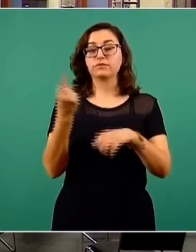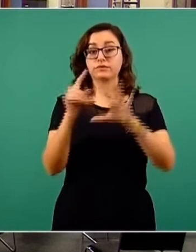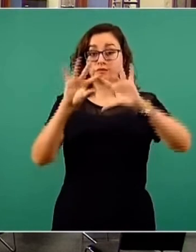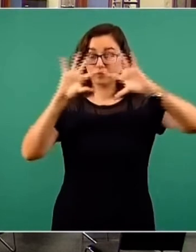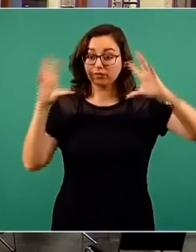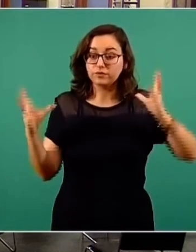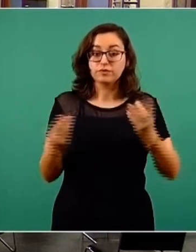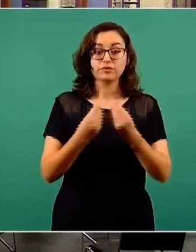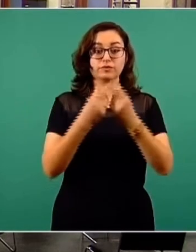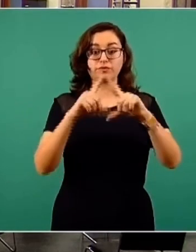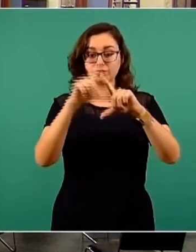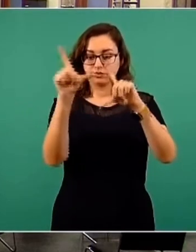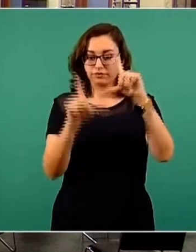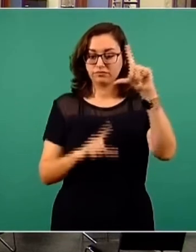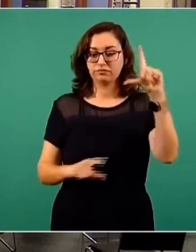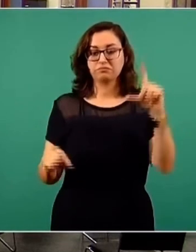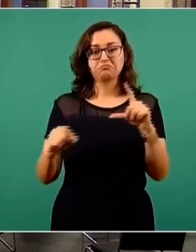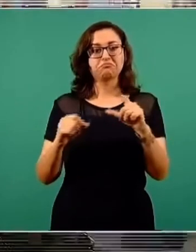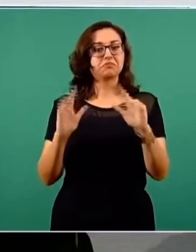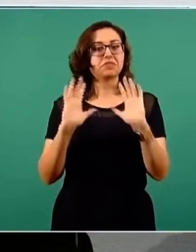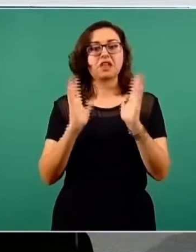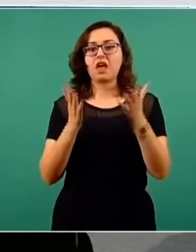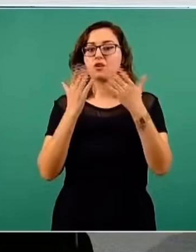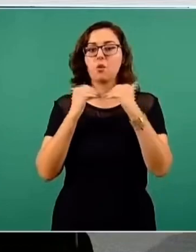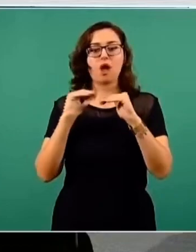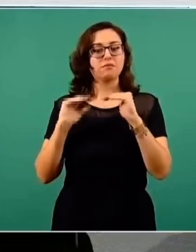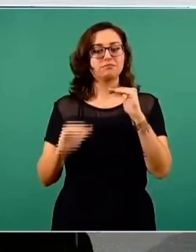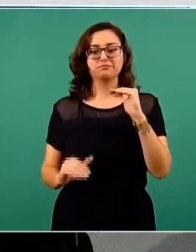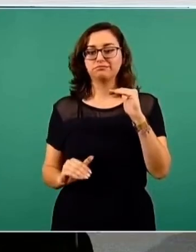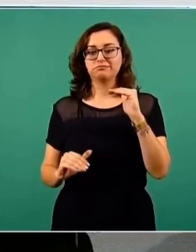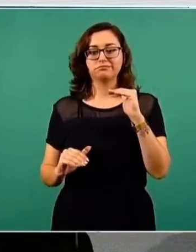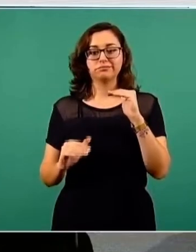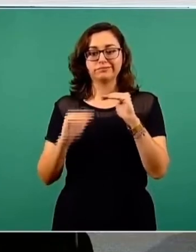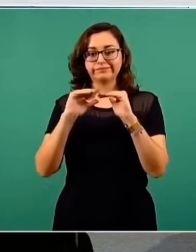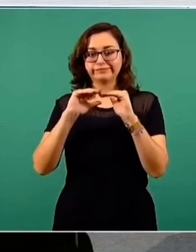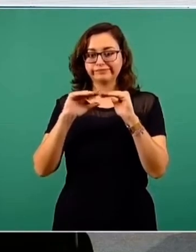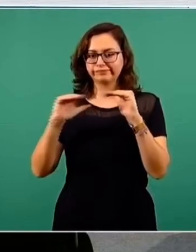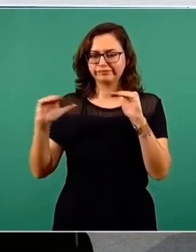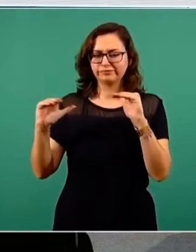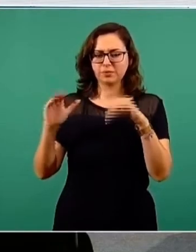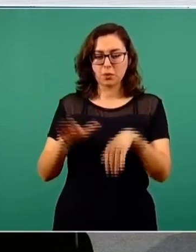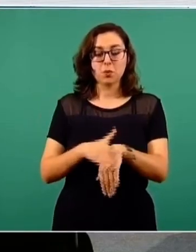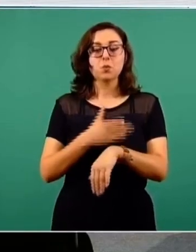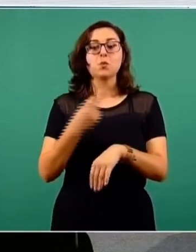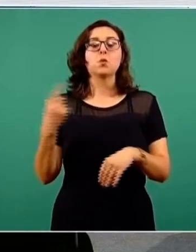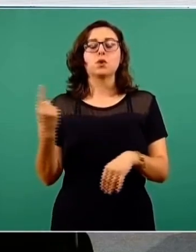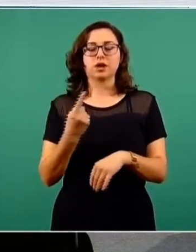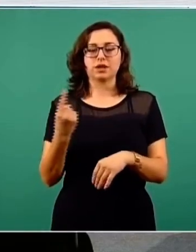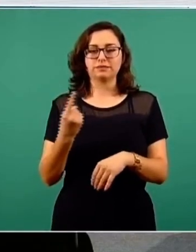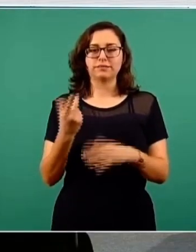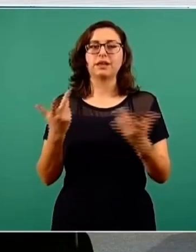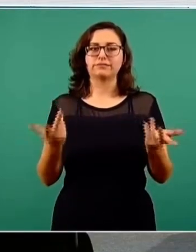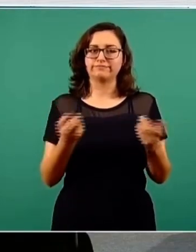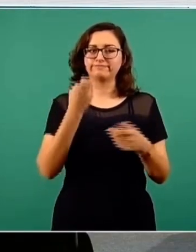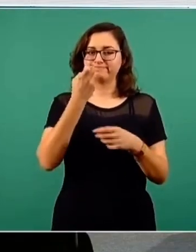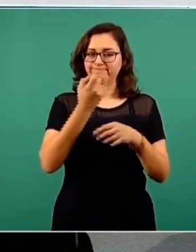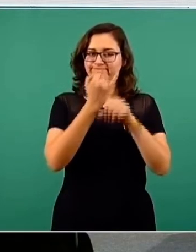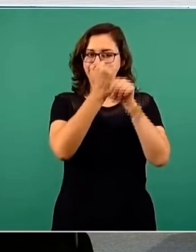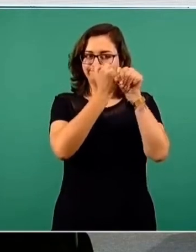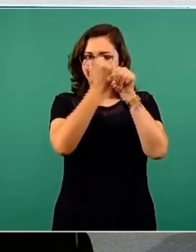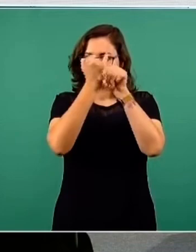el promedio a nivel nacional. El total de casos activos estimados son 18 mil 514.